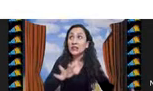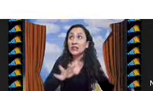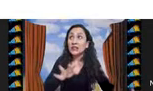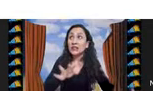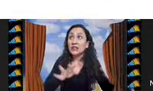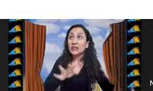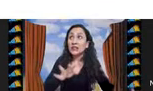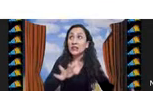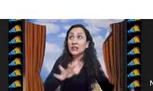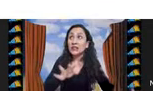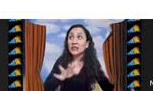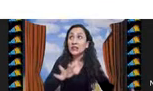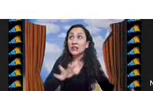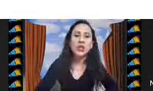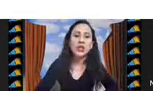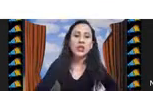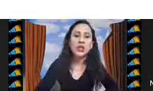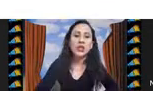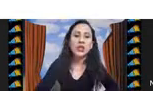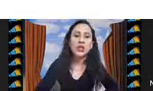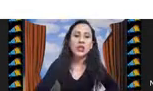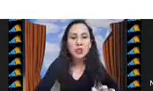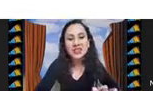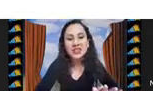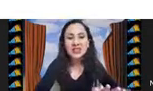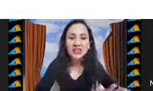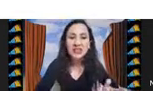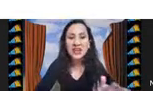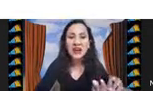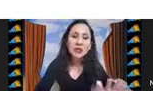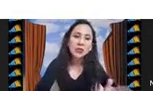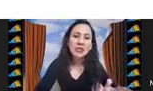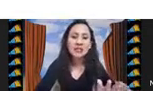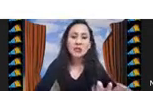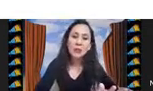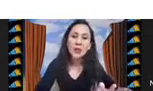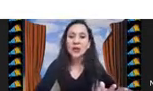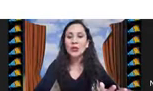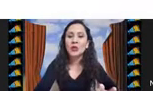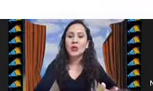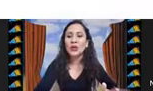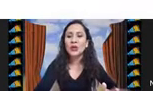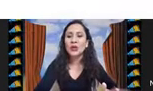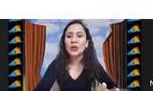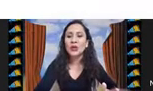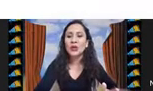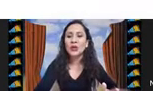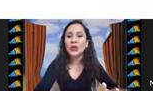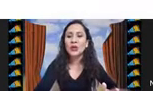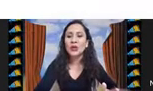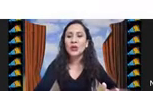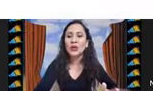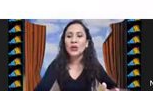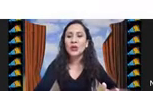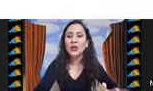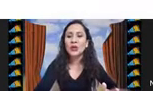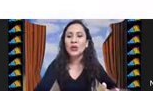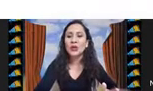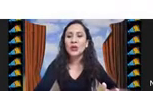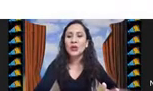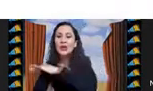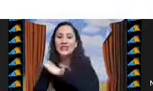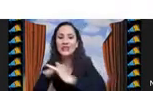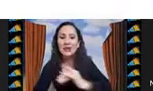problema de la mochila o de empacado de objetos en contenedores, pues se tendría un desempeño pues más o menos